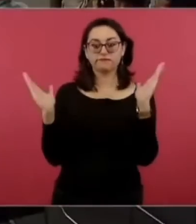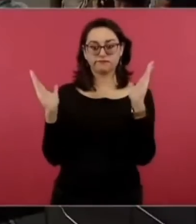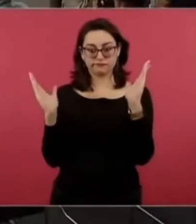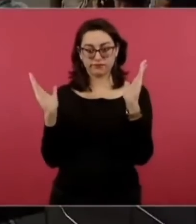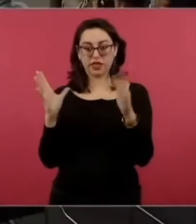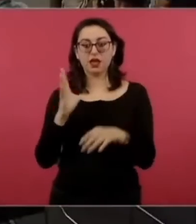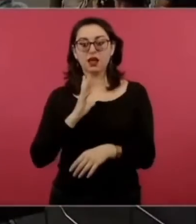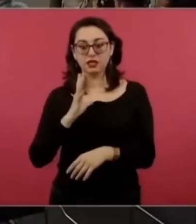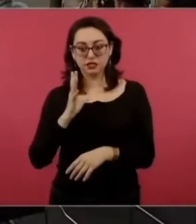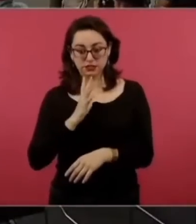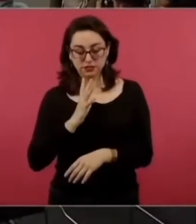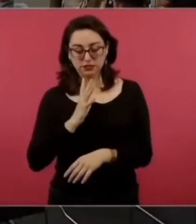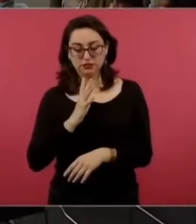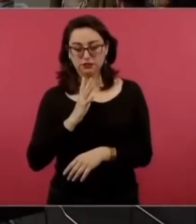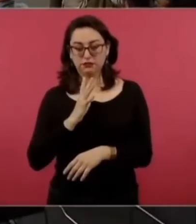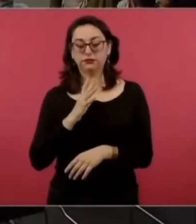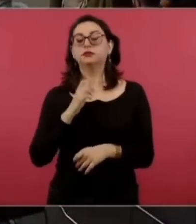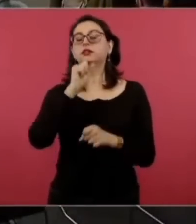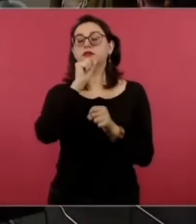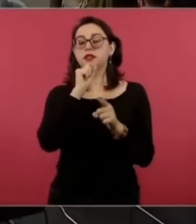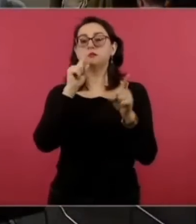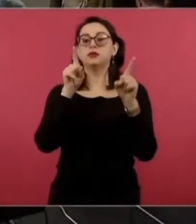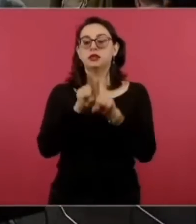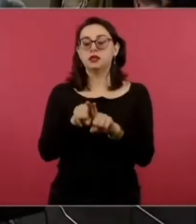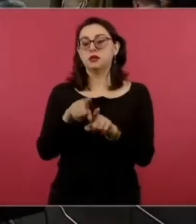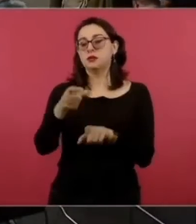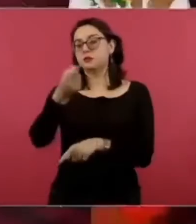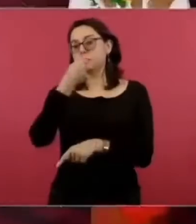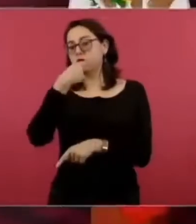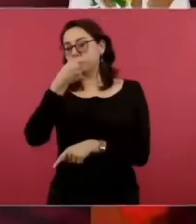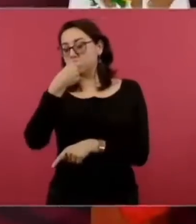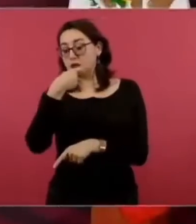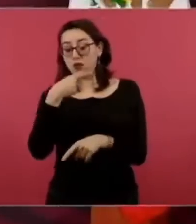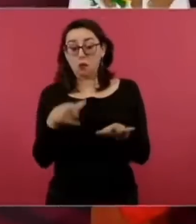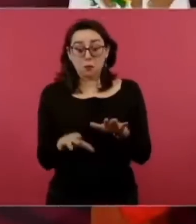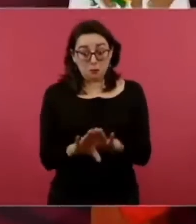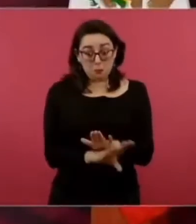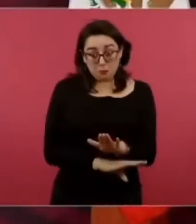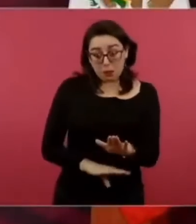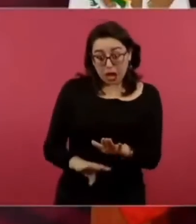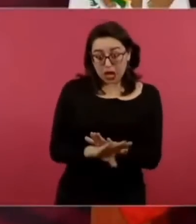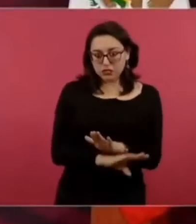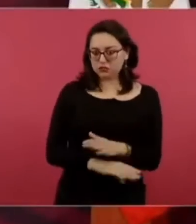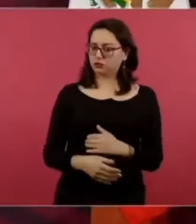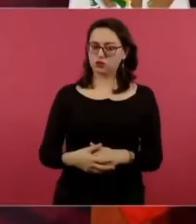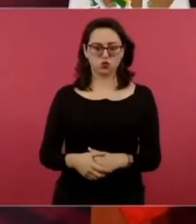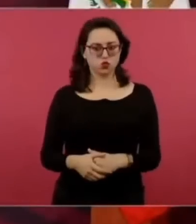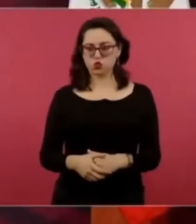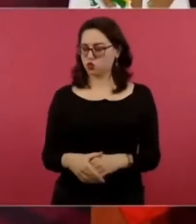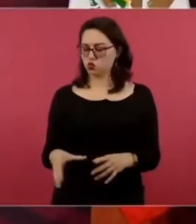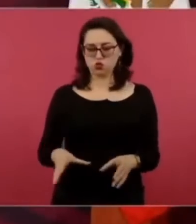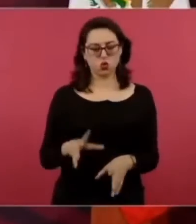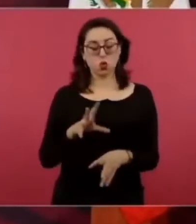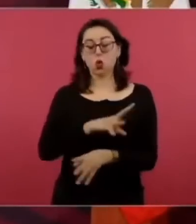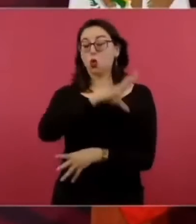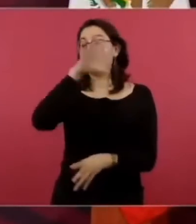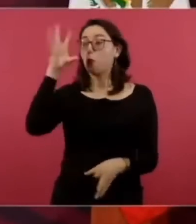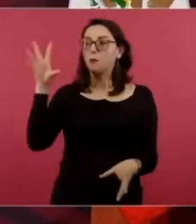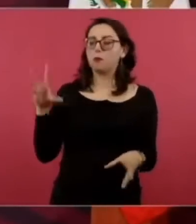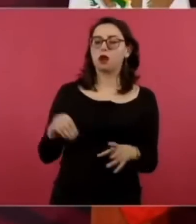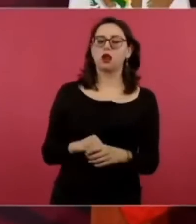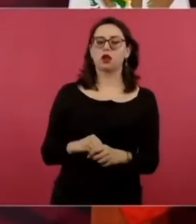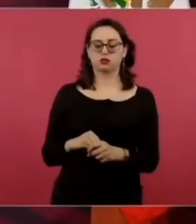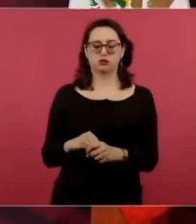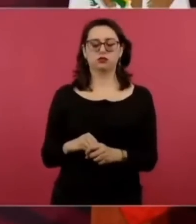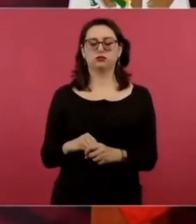todas las claves nada de cuadro básico todos los medicamentos